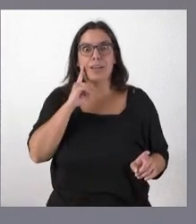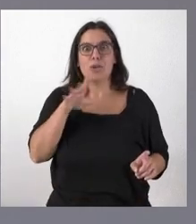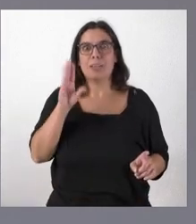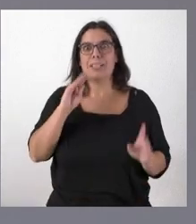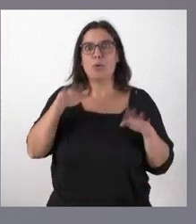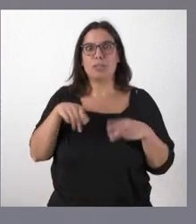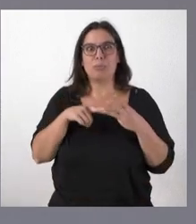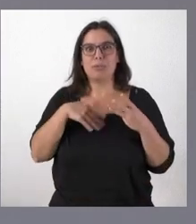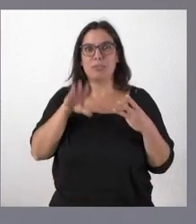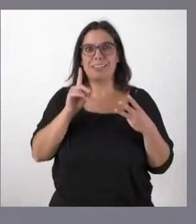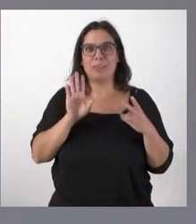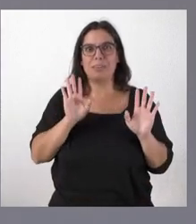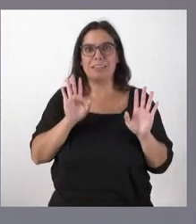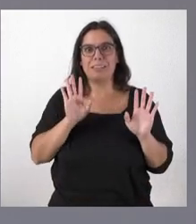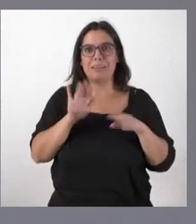hasta la última parte